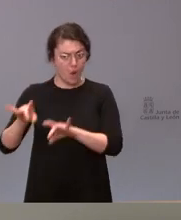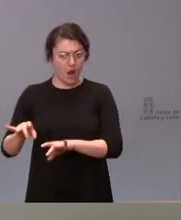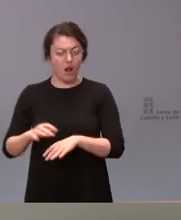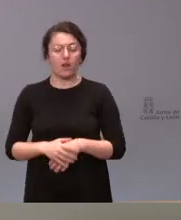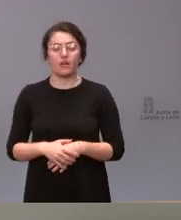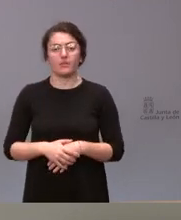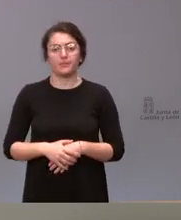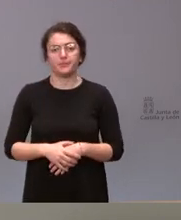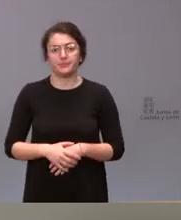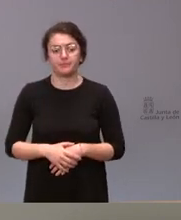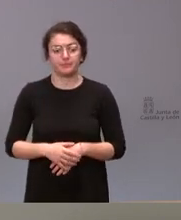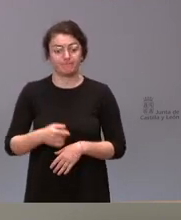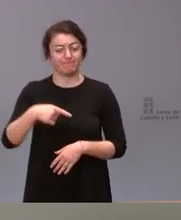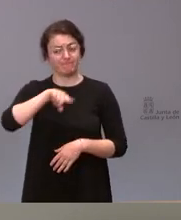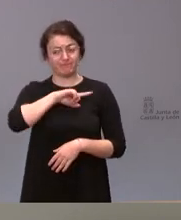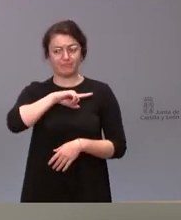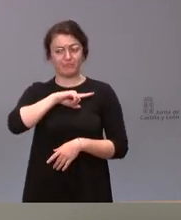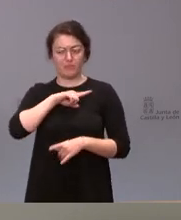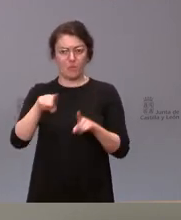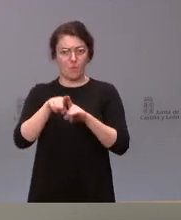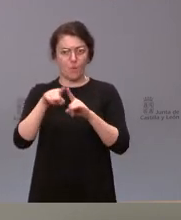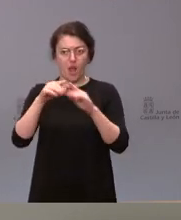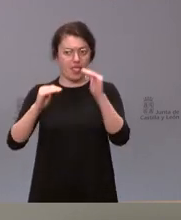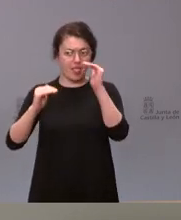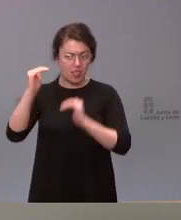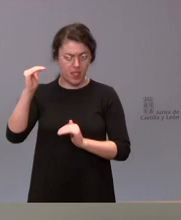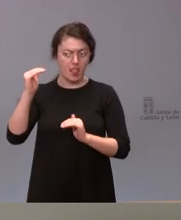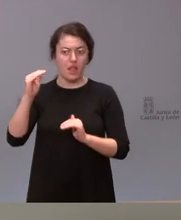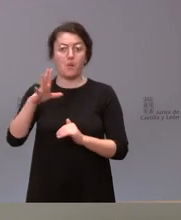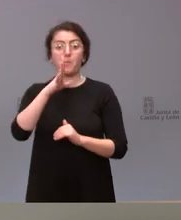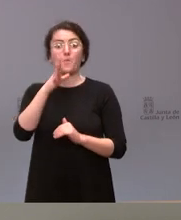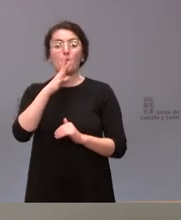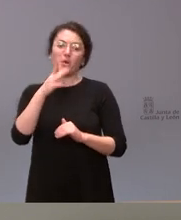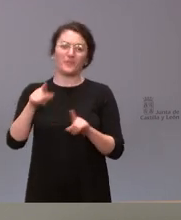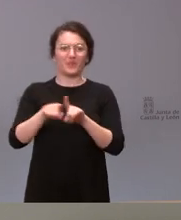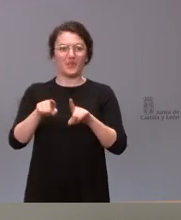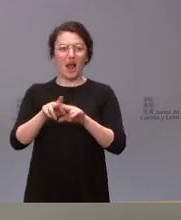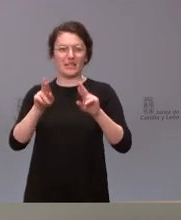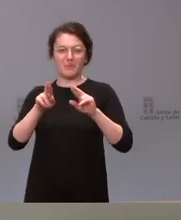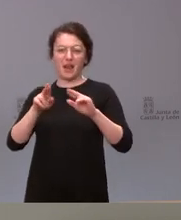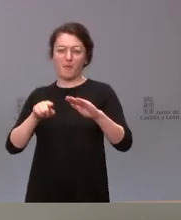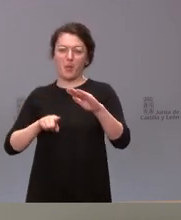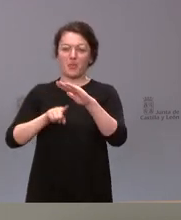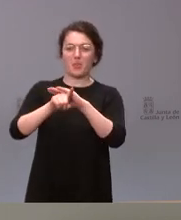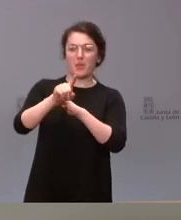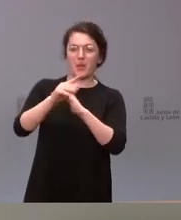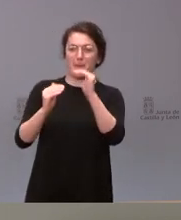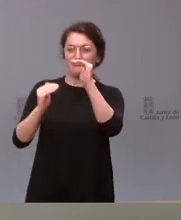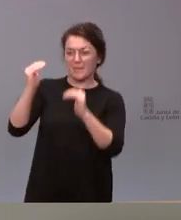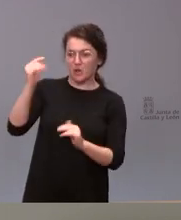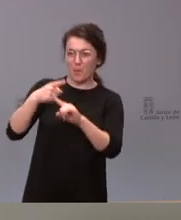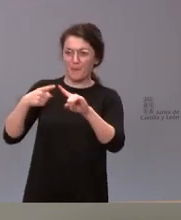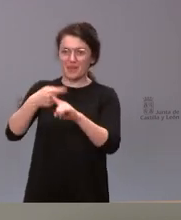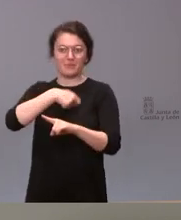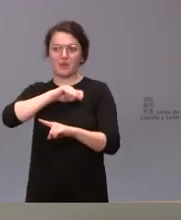claramente muy por debajo no tanto porque esperáramos un crecimiento mucho más bajo que la media española sino fundamentalmente porque ustedes saben que la